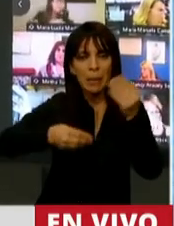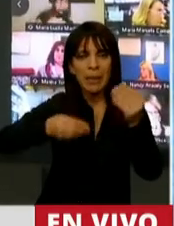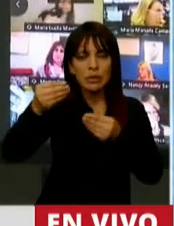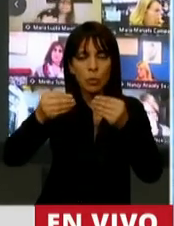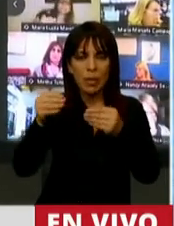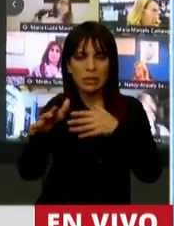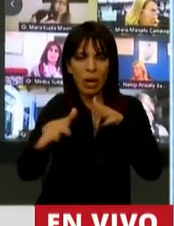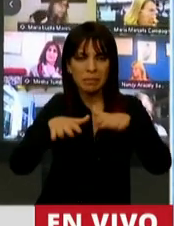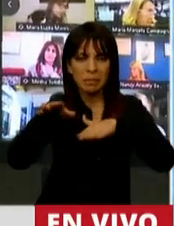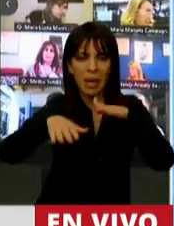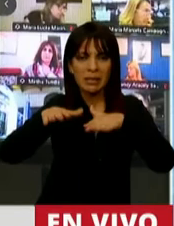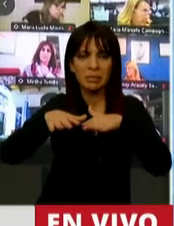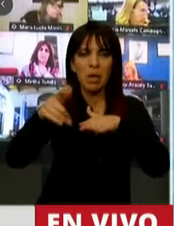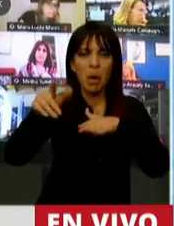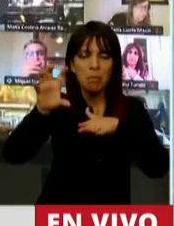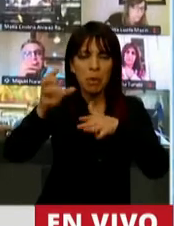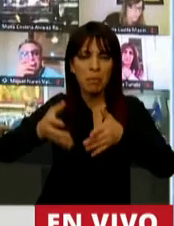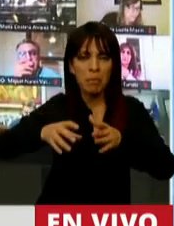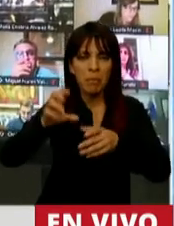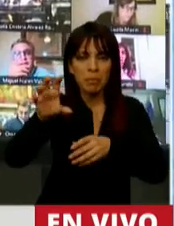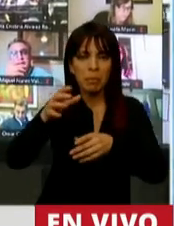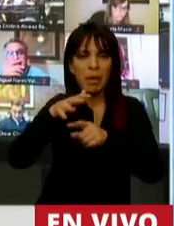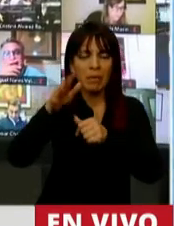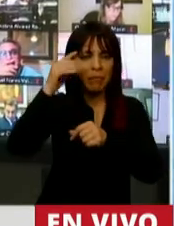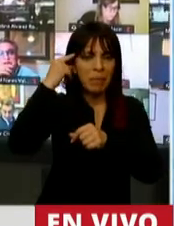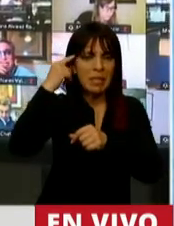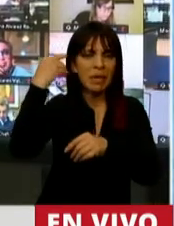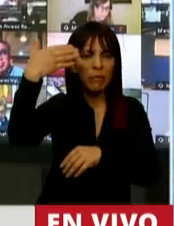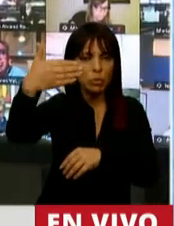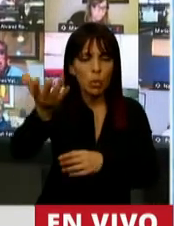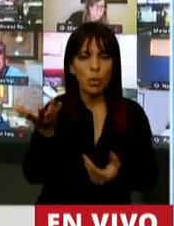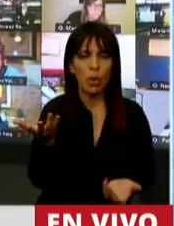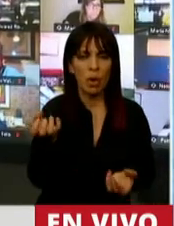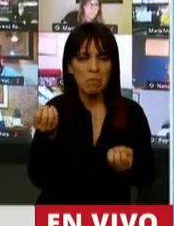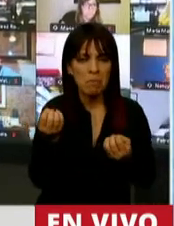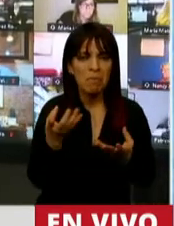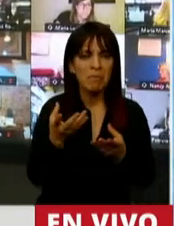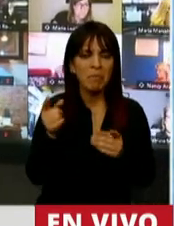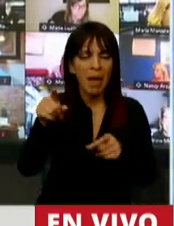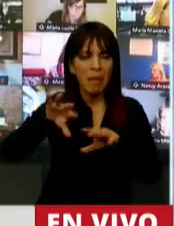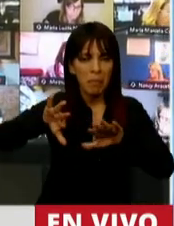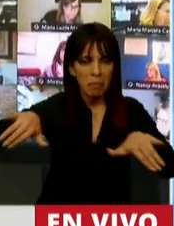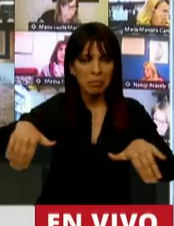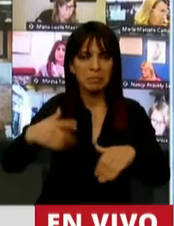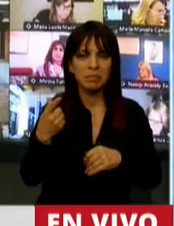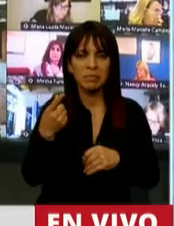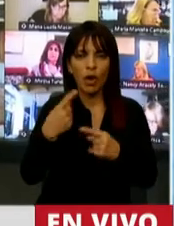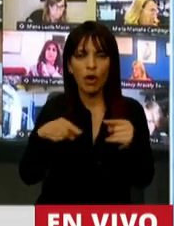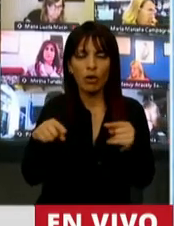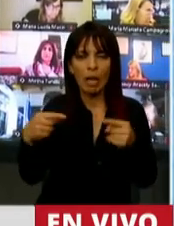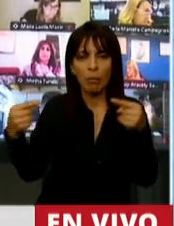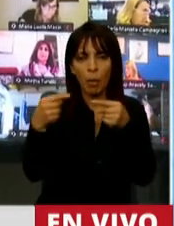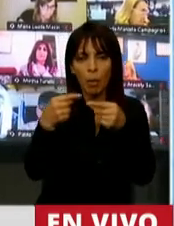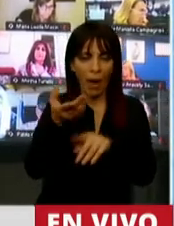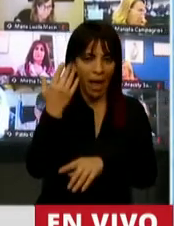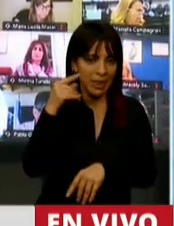equilibrado, ha generado una provincia con perspectiva de futuro y ha dado paso, ha dejado de lado el letargo que caracterizaba